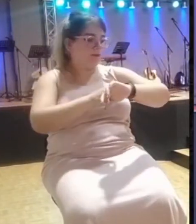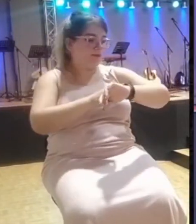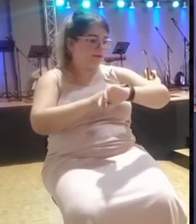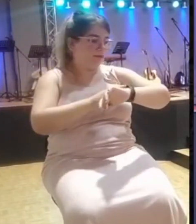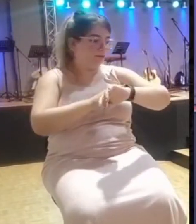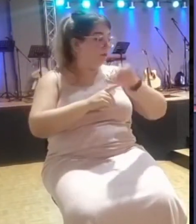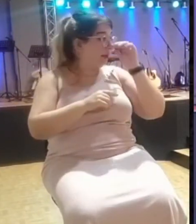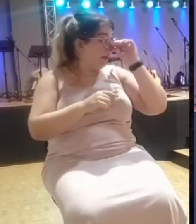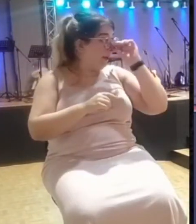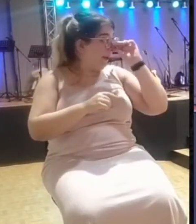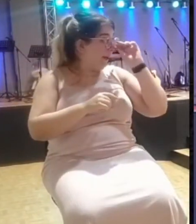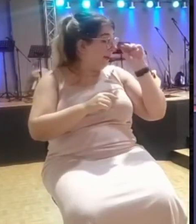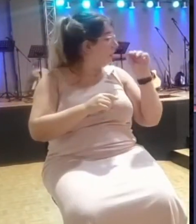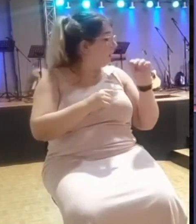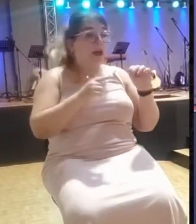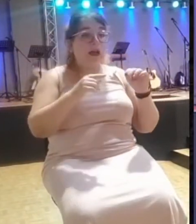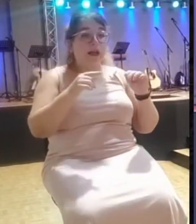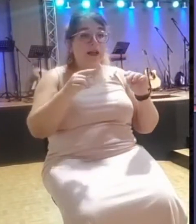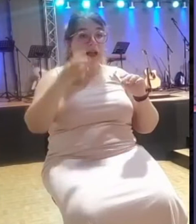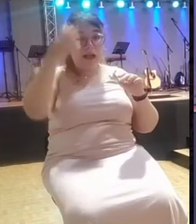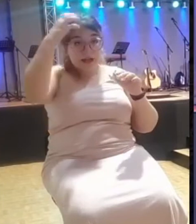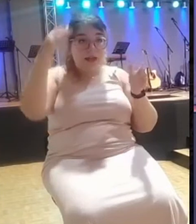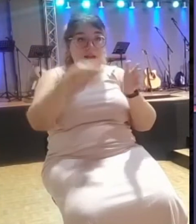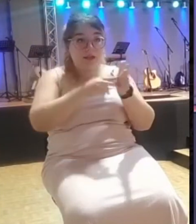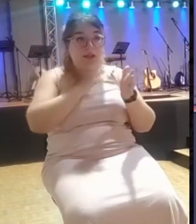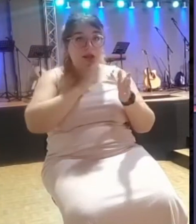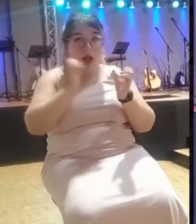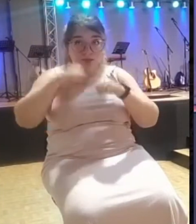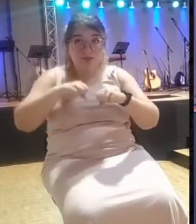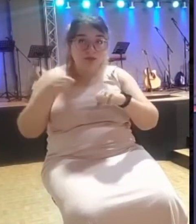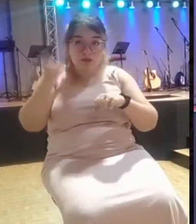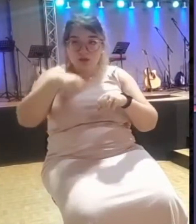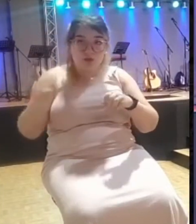dice, ah, es esto, sí, ir el ejército a por Eliseo.